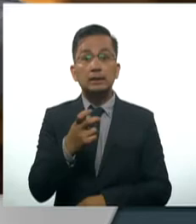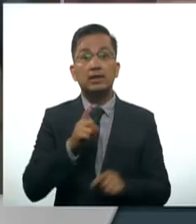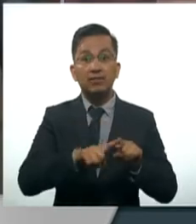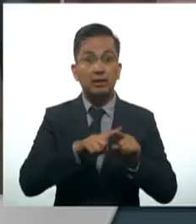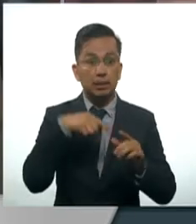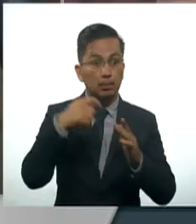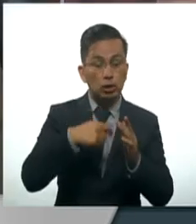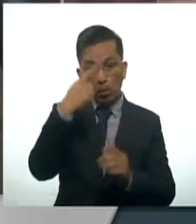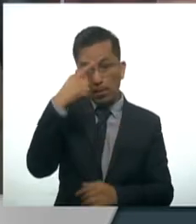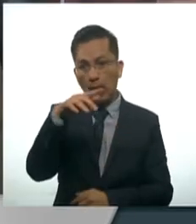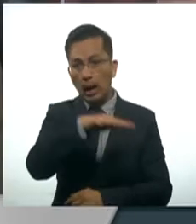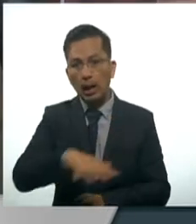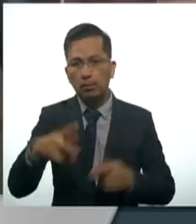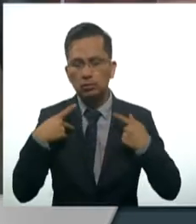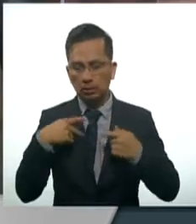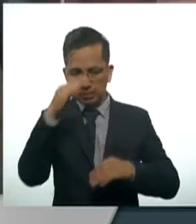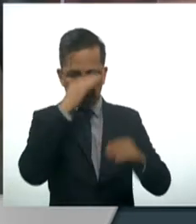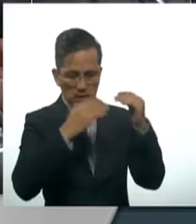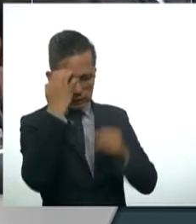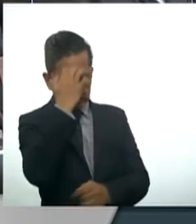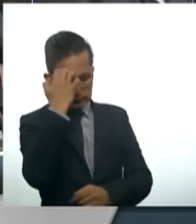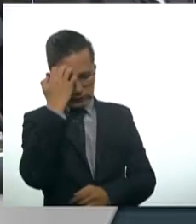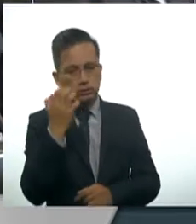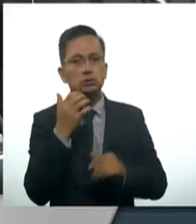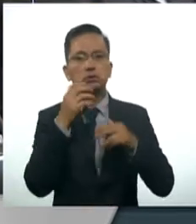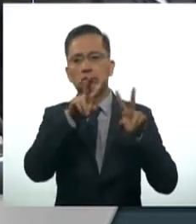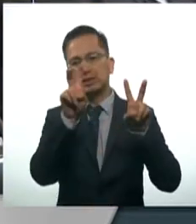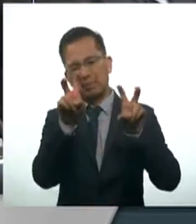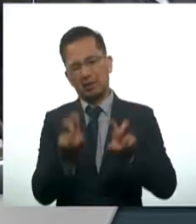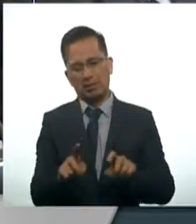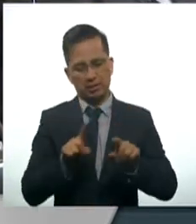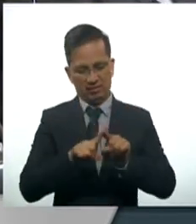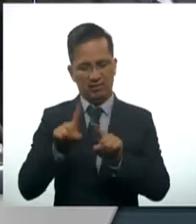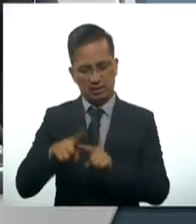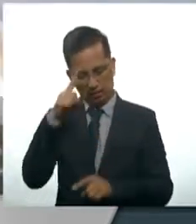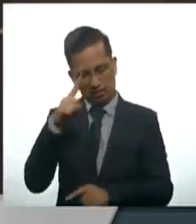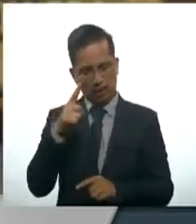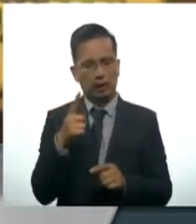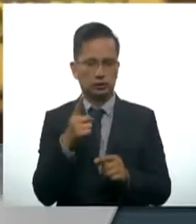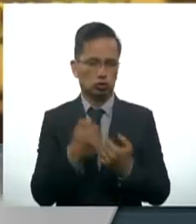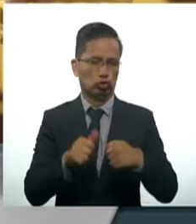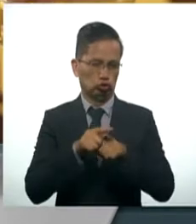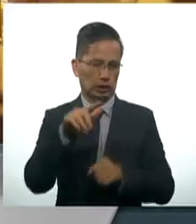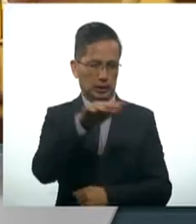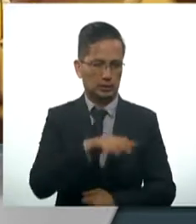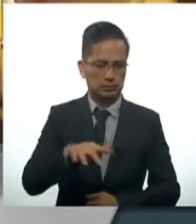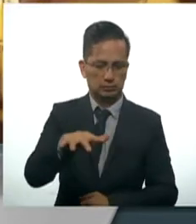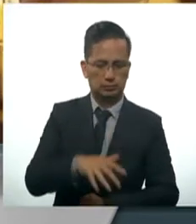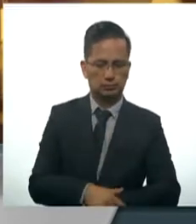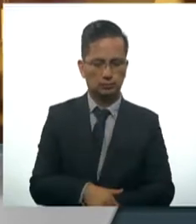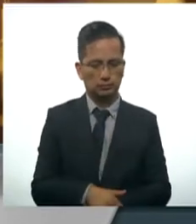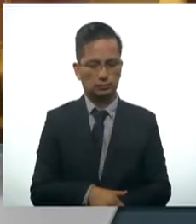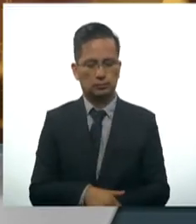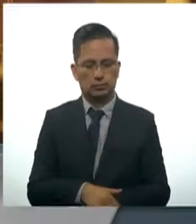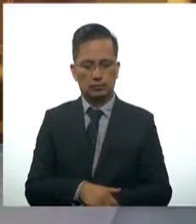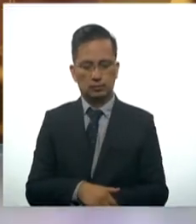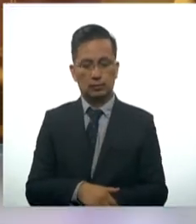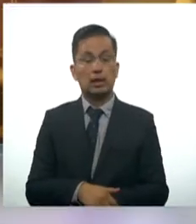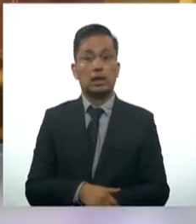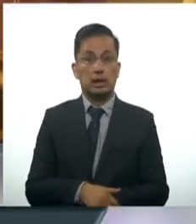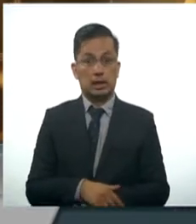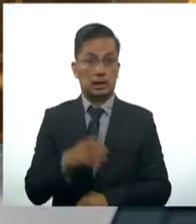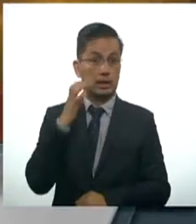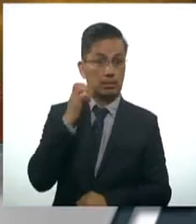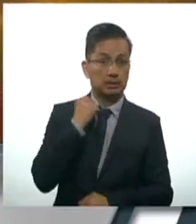señaló el presidente de la Comisión Bicameral del Canal del Congreso, el senador Cruz Pérez Cuellar. Este esfuerzo que el Senado de la República ha